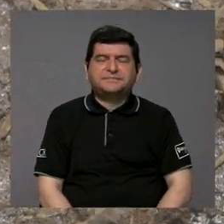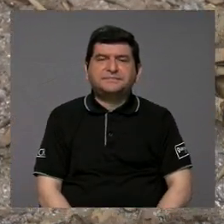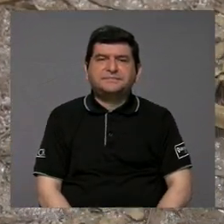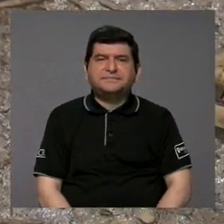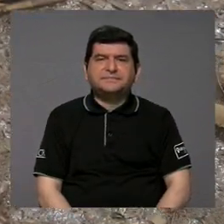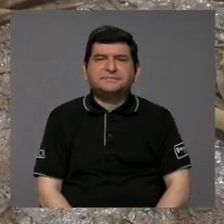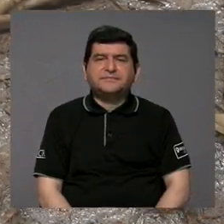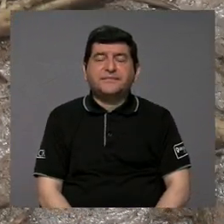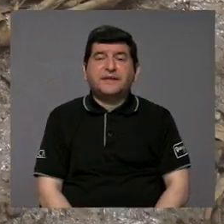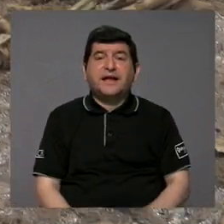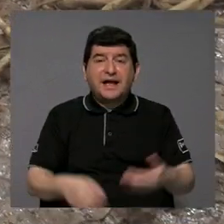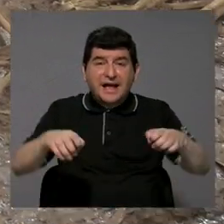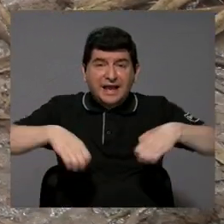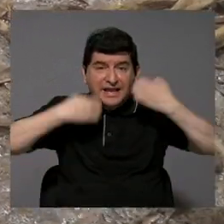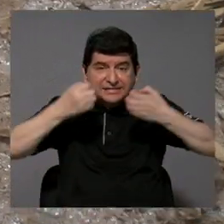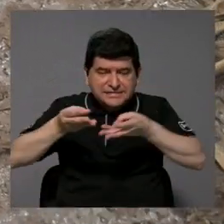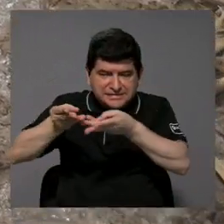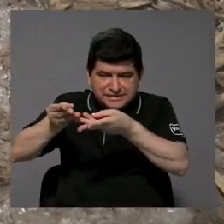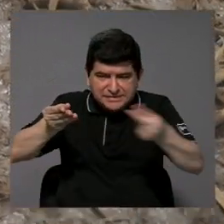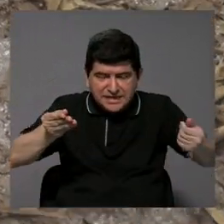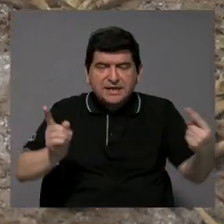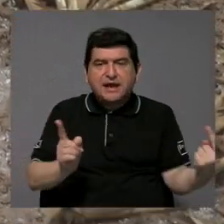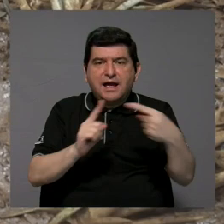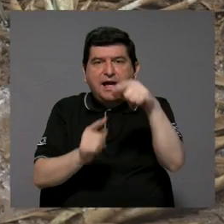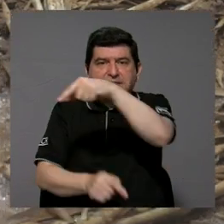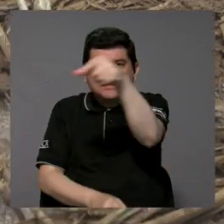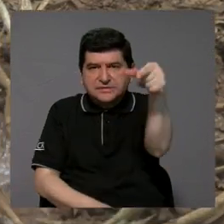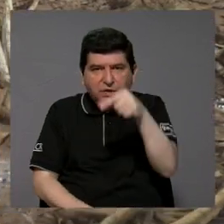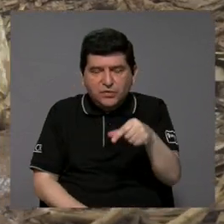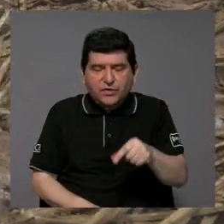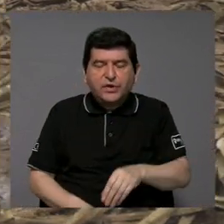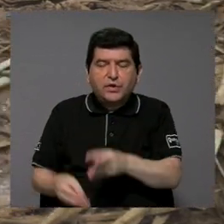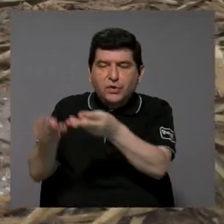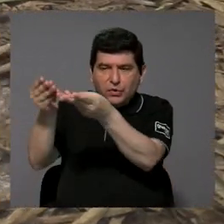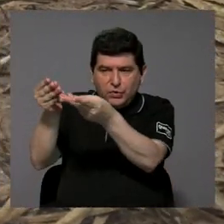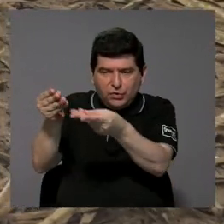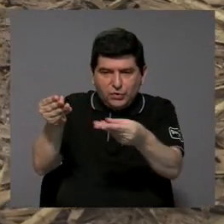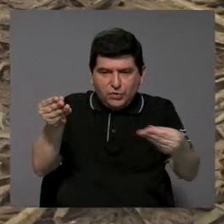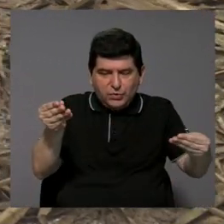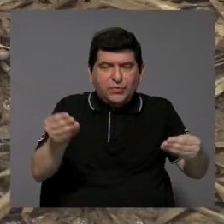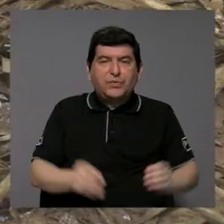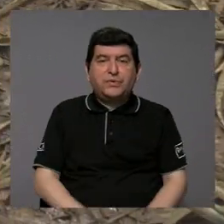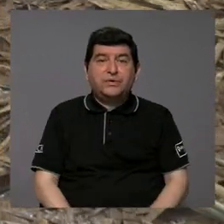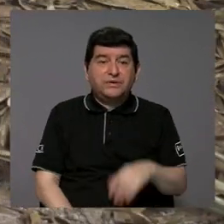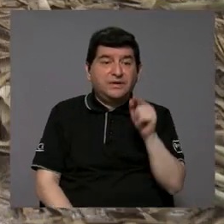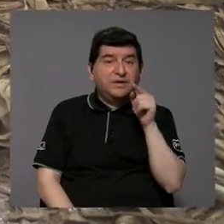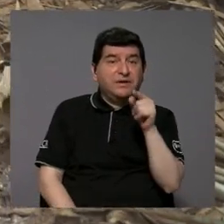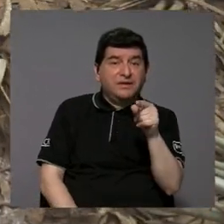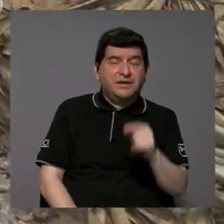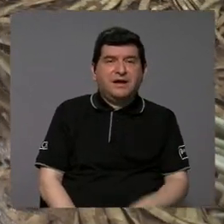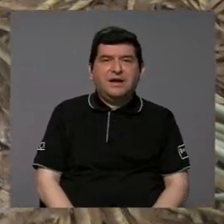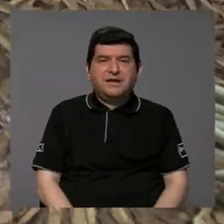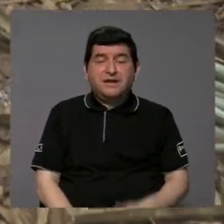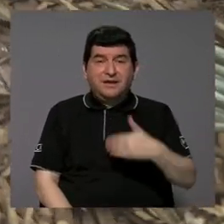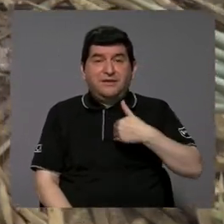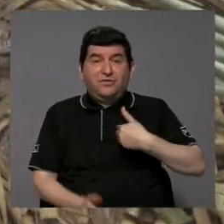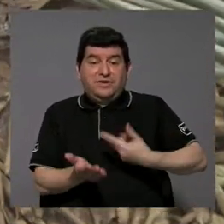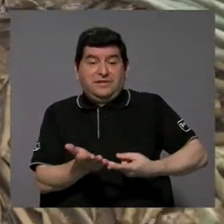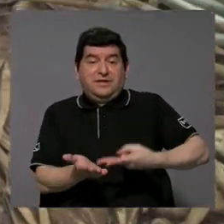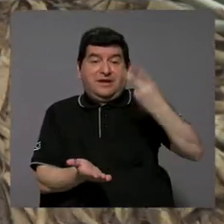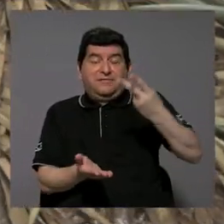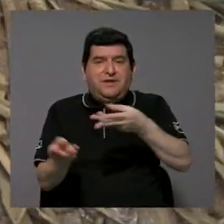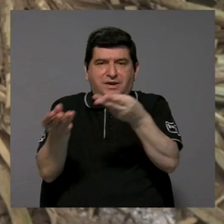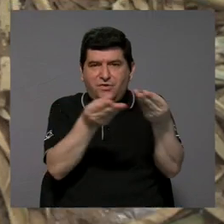Esa, al haber erosión, se va a los ríos, y ahí en los ríos queda eso que fue rico